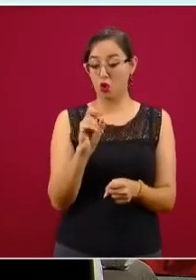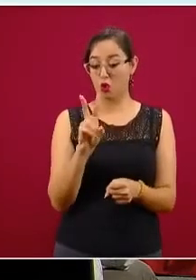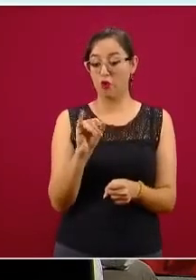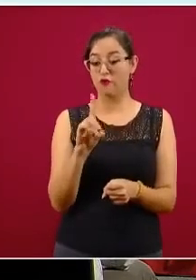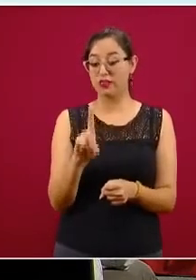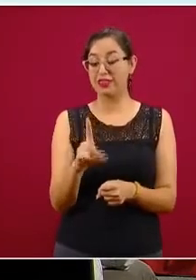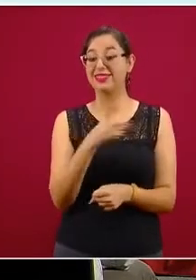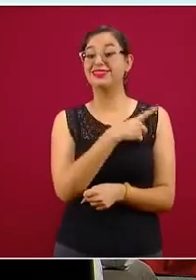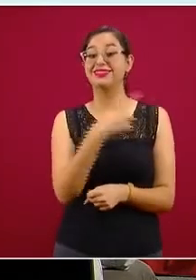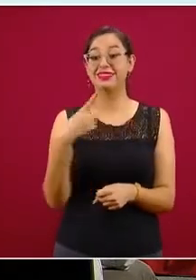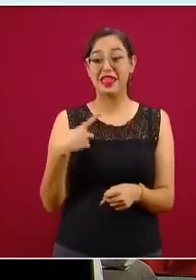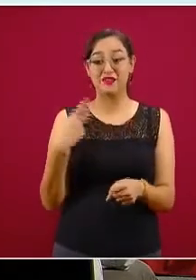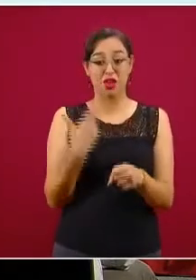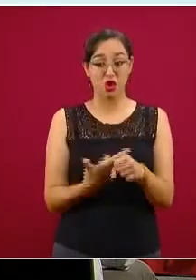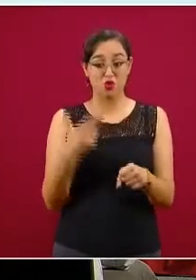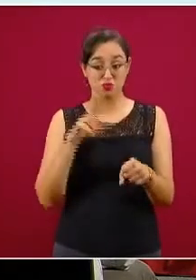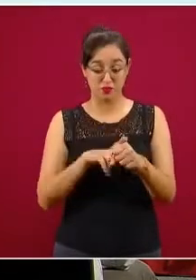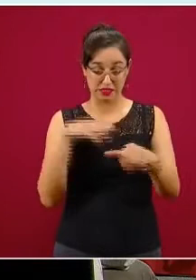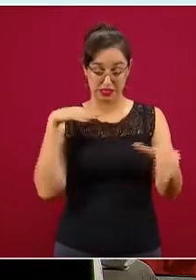deberíamos